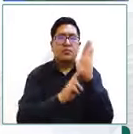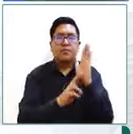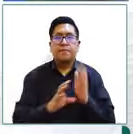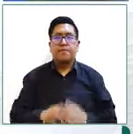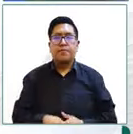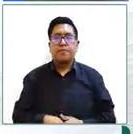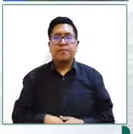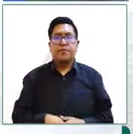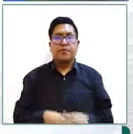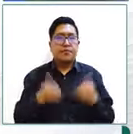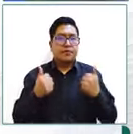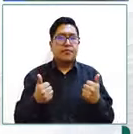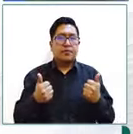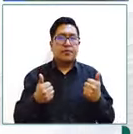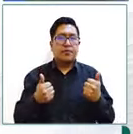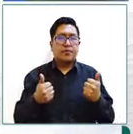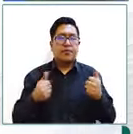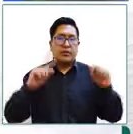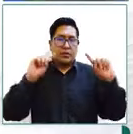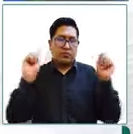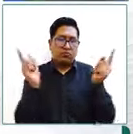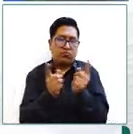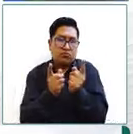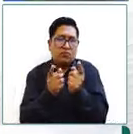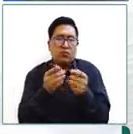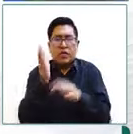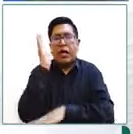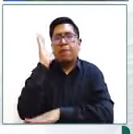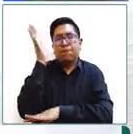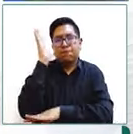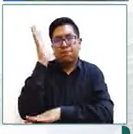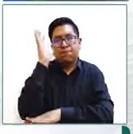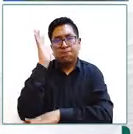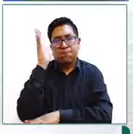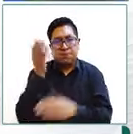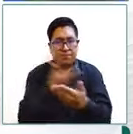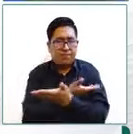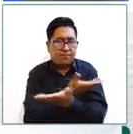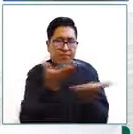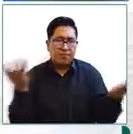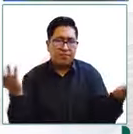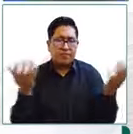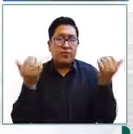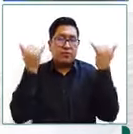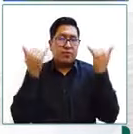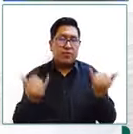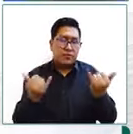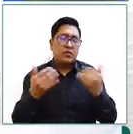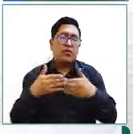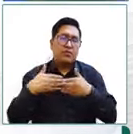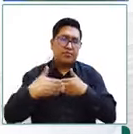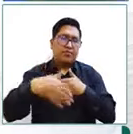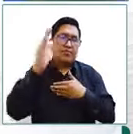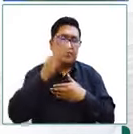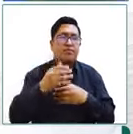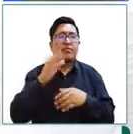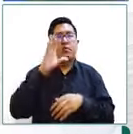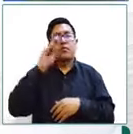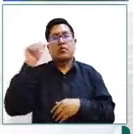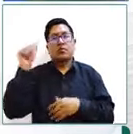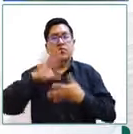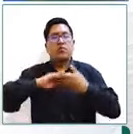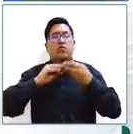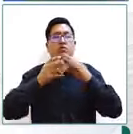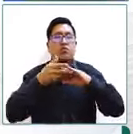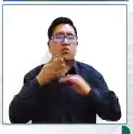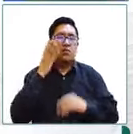Bien, bueno, de manera muy sucinta es lo que yo podría compartir con ustedes esta buena práctica que hemos tenido en Cochabamba y que creo